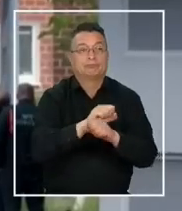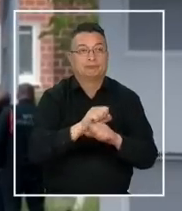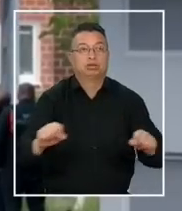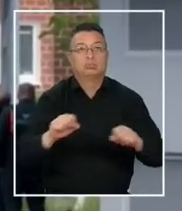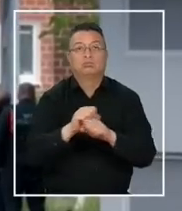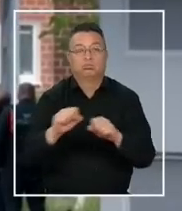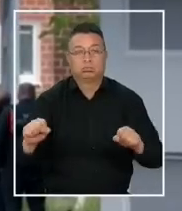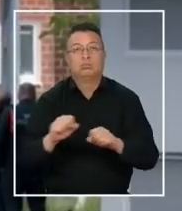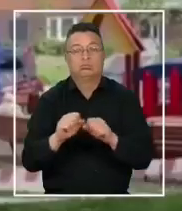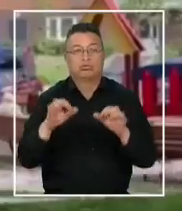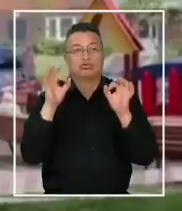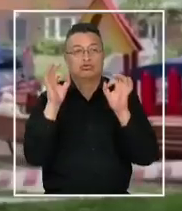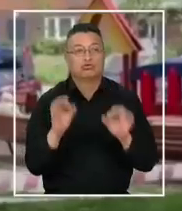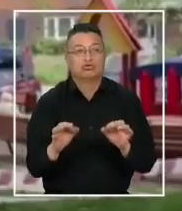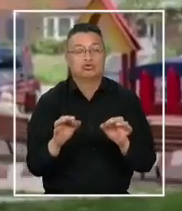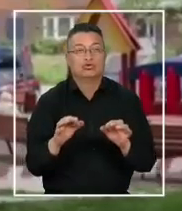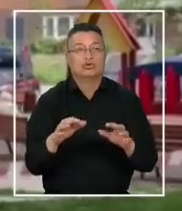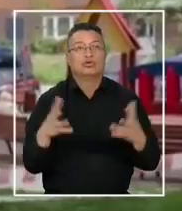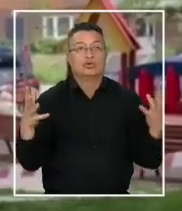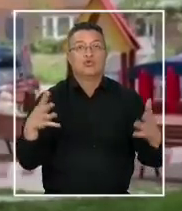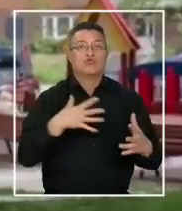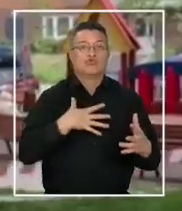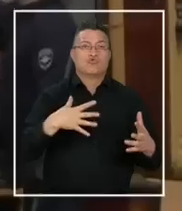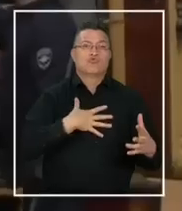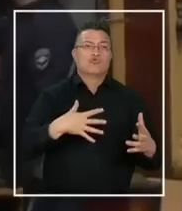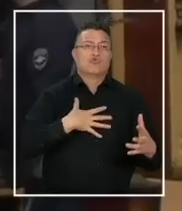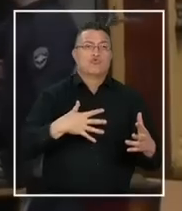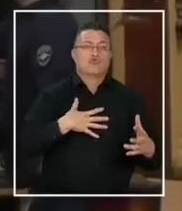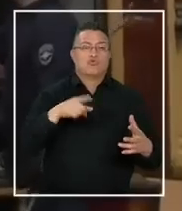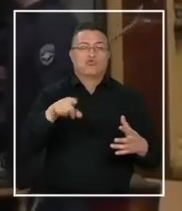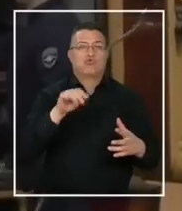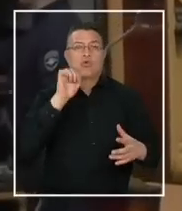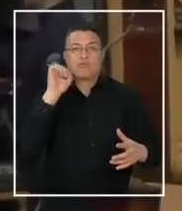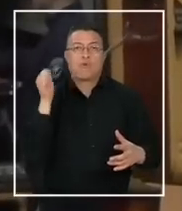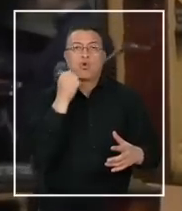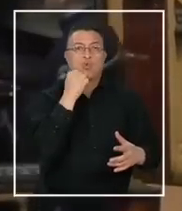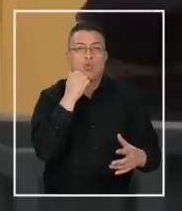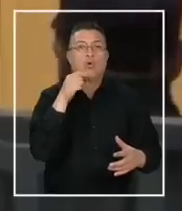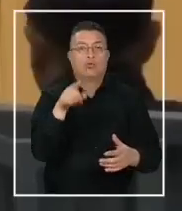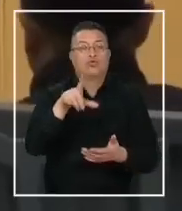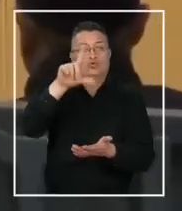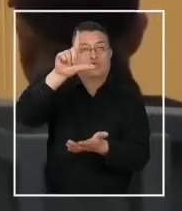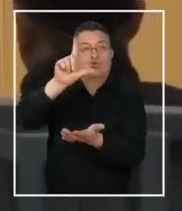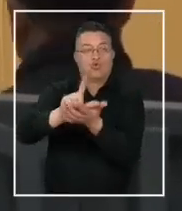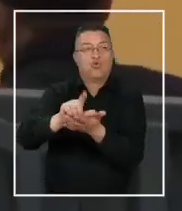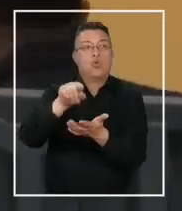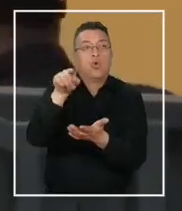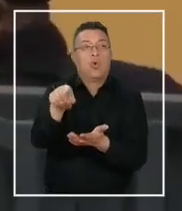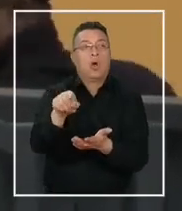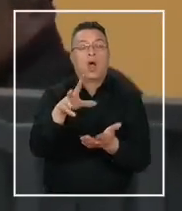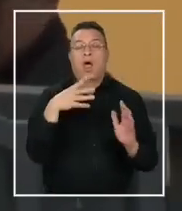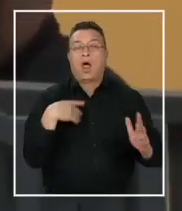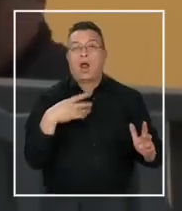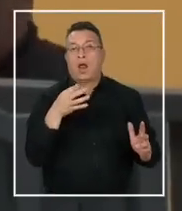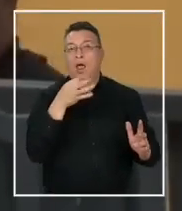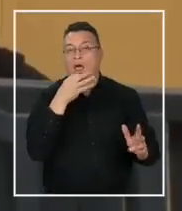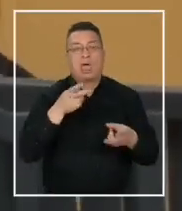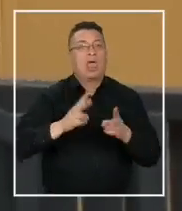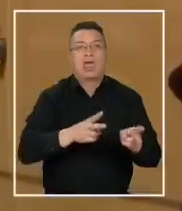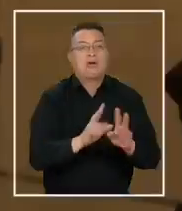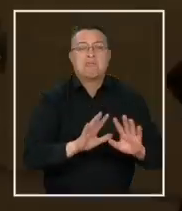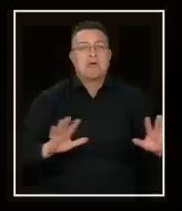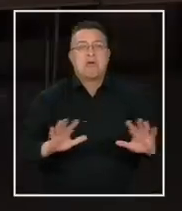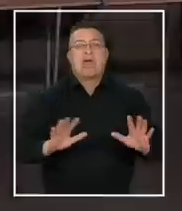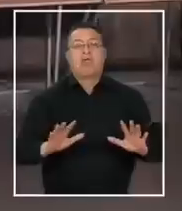sido alcanzados, desatando el pánico en una ciudad que hasta ahora parecía estar lejos de la guerra.